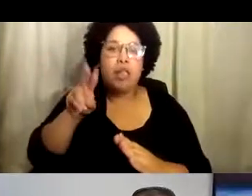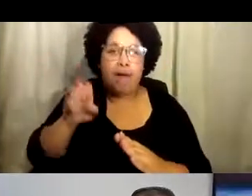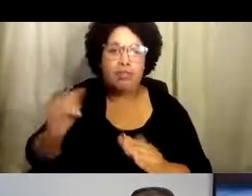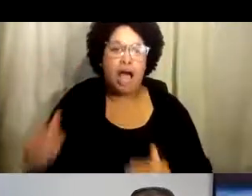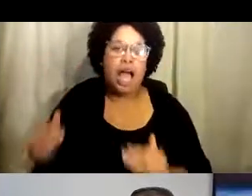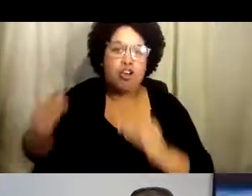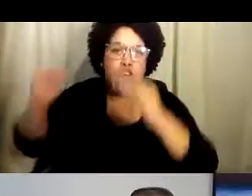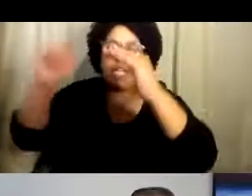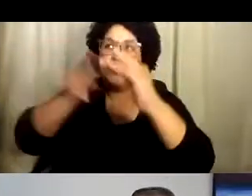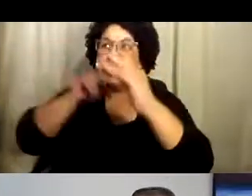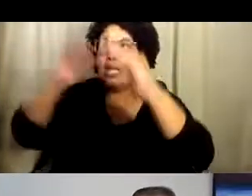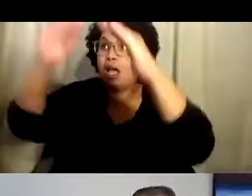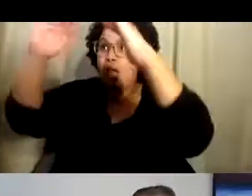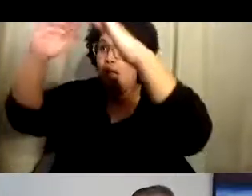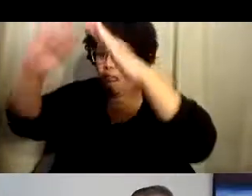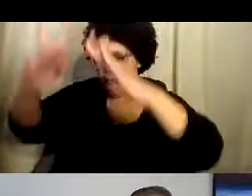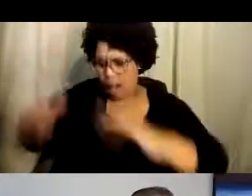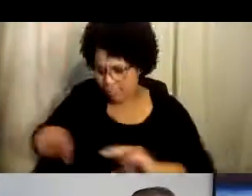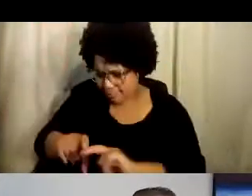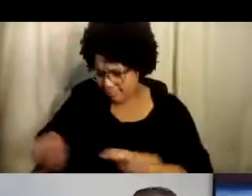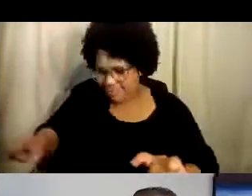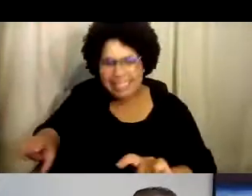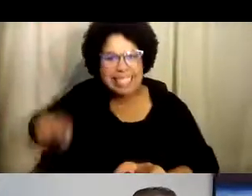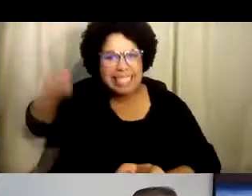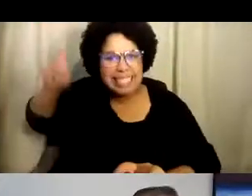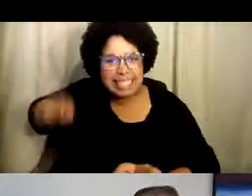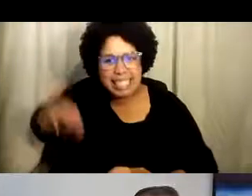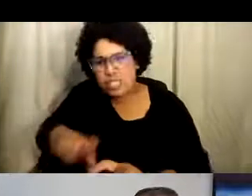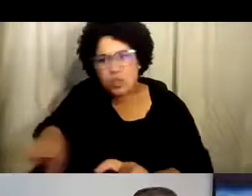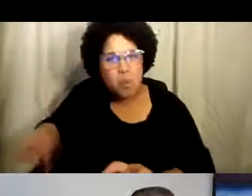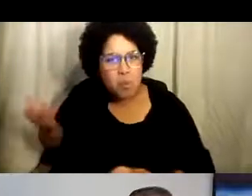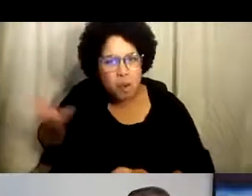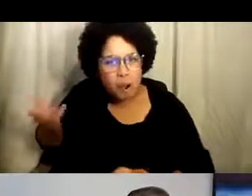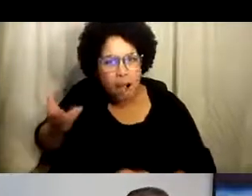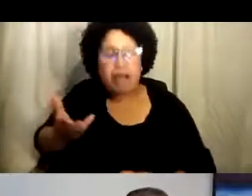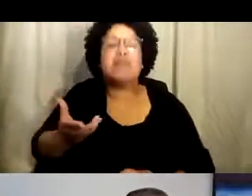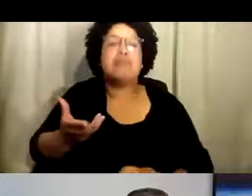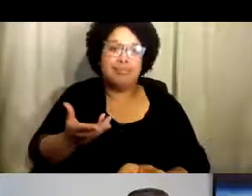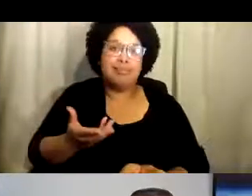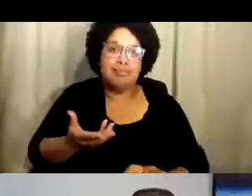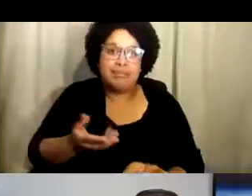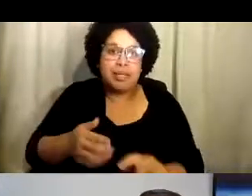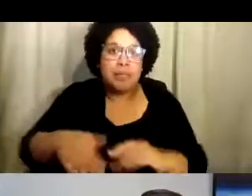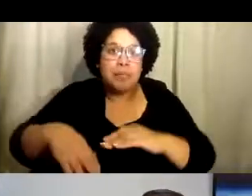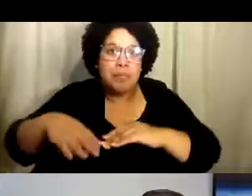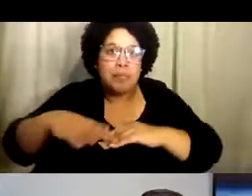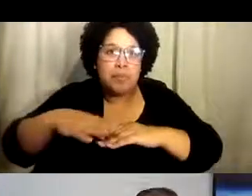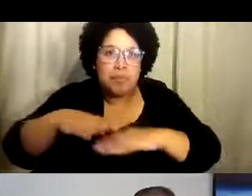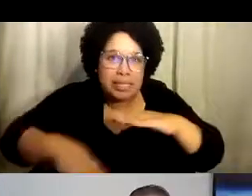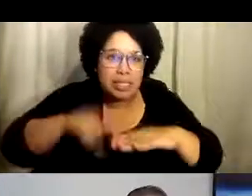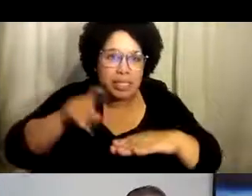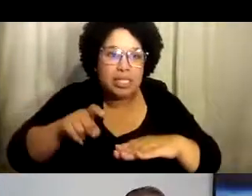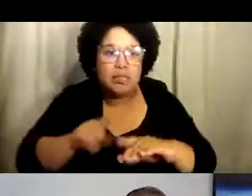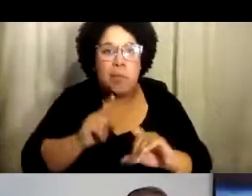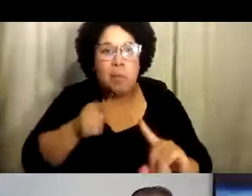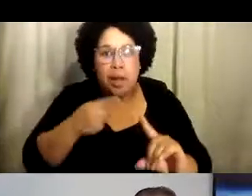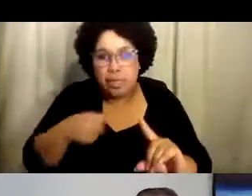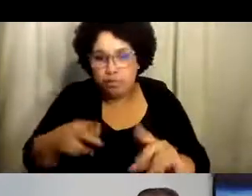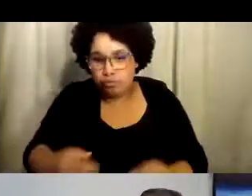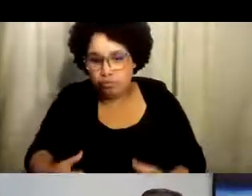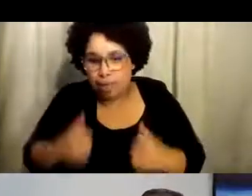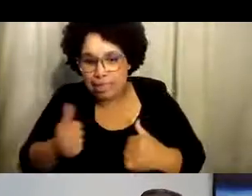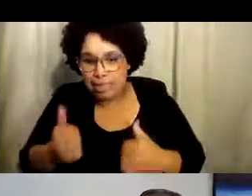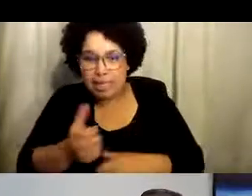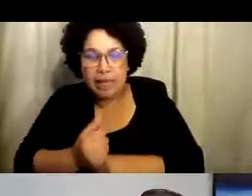que ver prioridades, que era lo que más importante para nuestras necesidades. O sea, cómo asegurarnos que los residentes, los